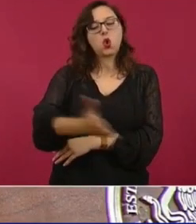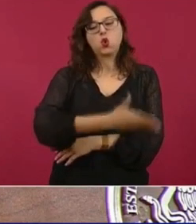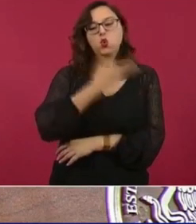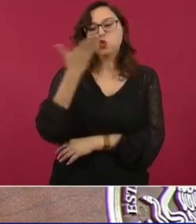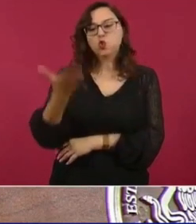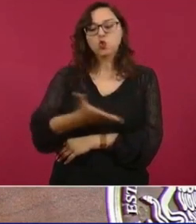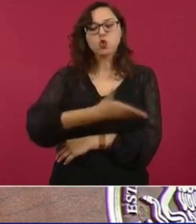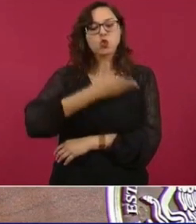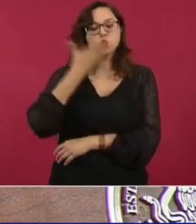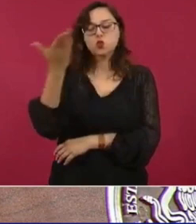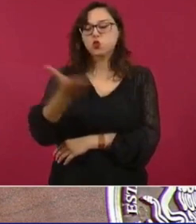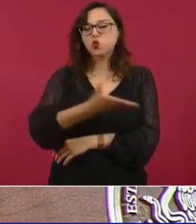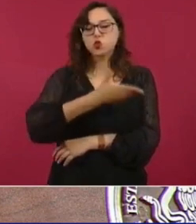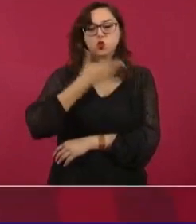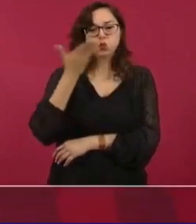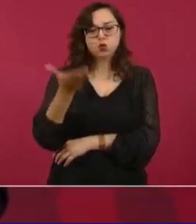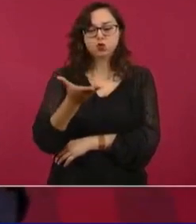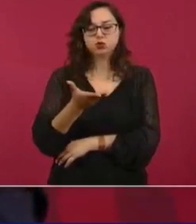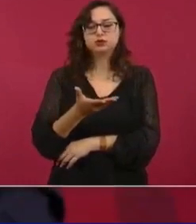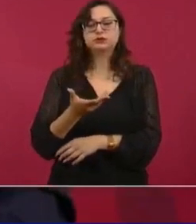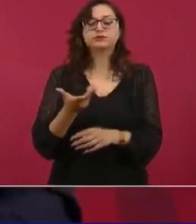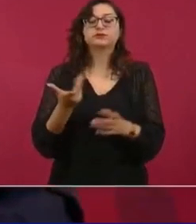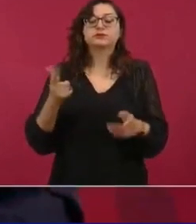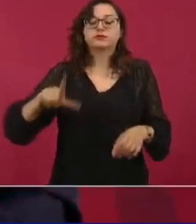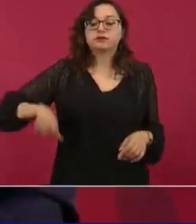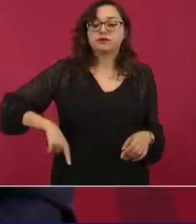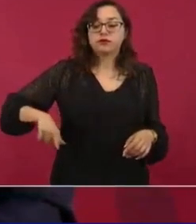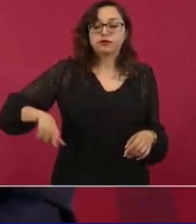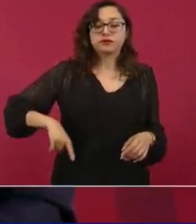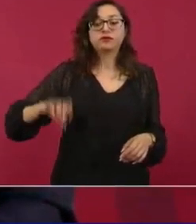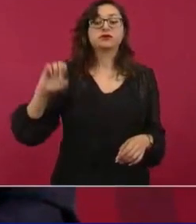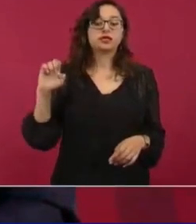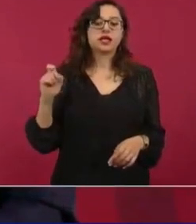El gobierno no estaba